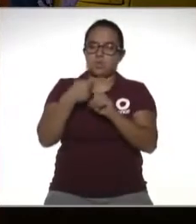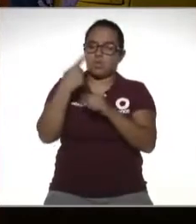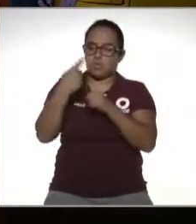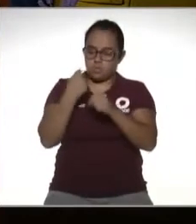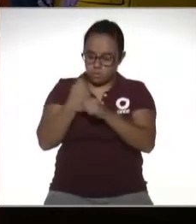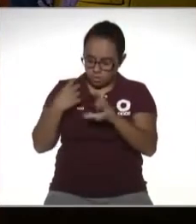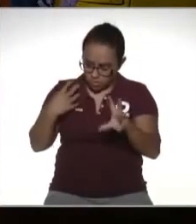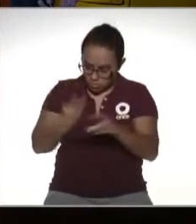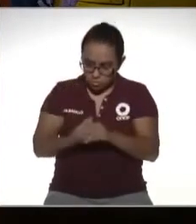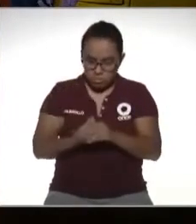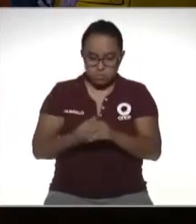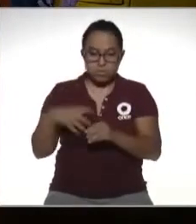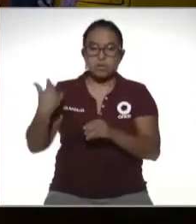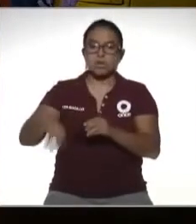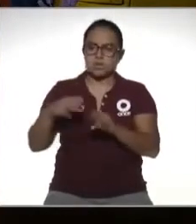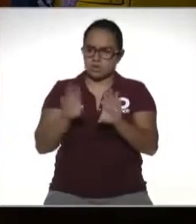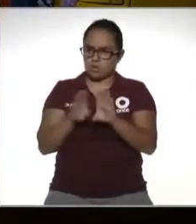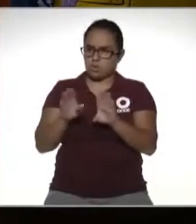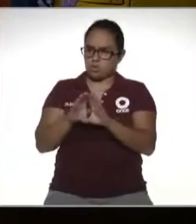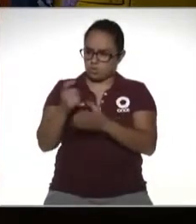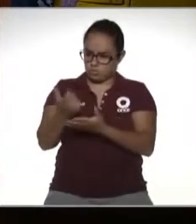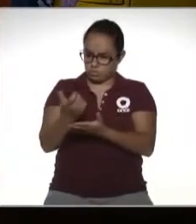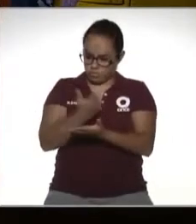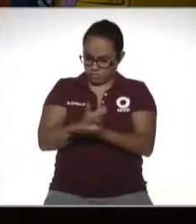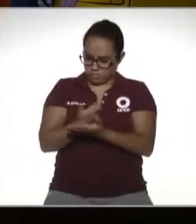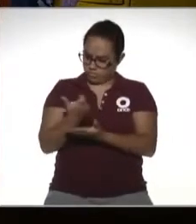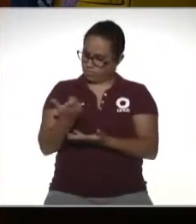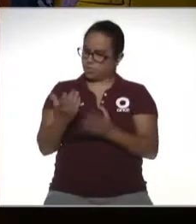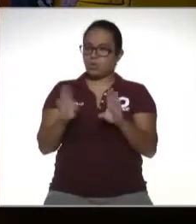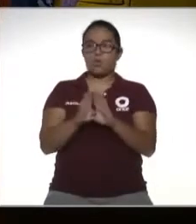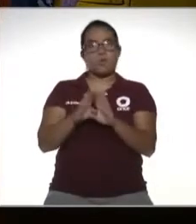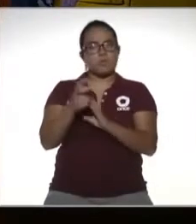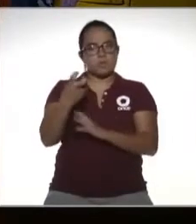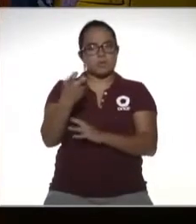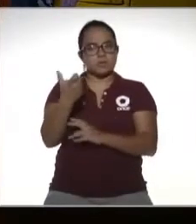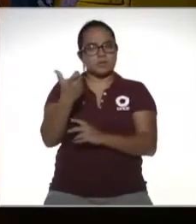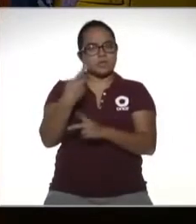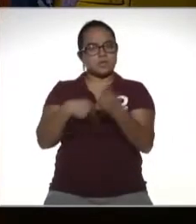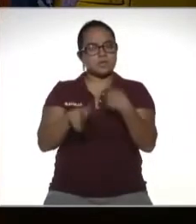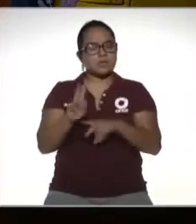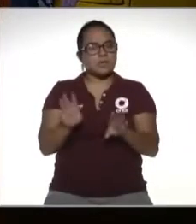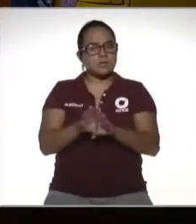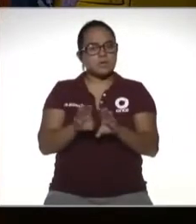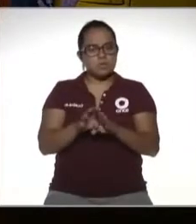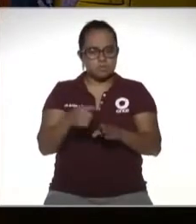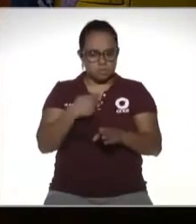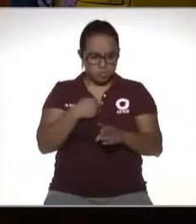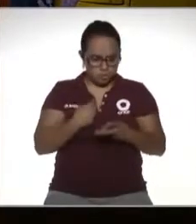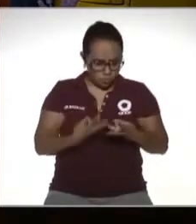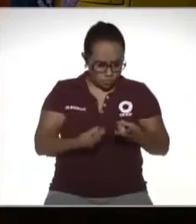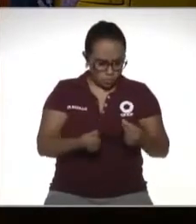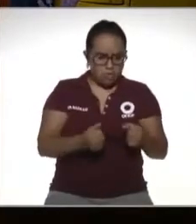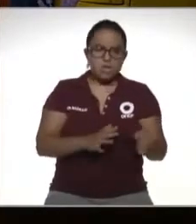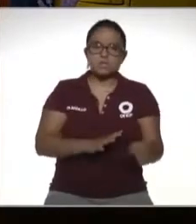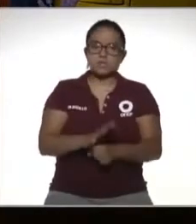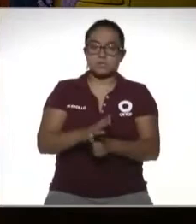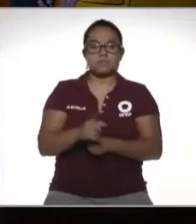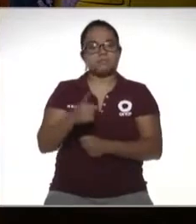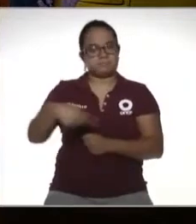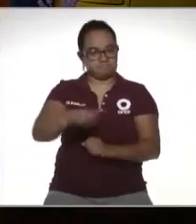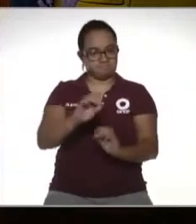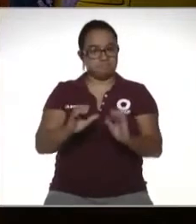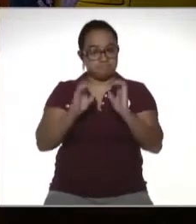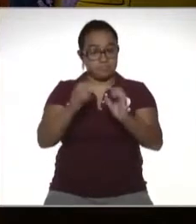del año ay ¿dónde recibí tanto dinero? más de lo que gano y de qué lo gasté ah bueno cuidado